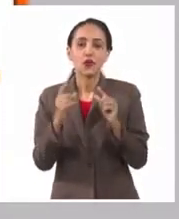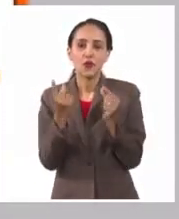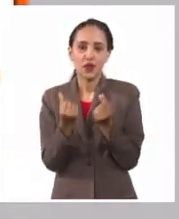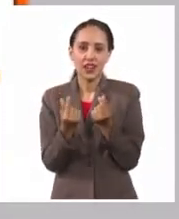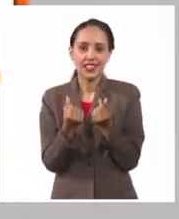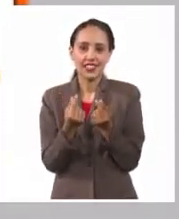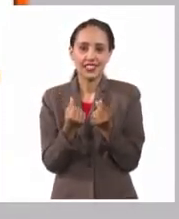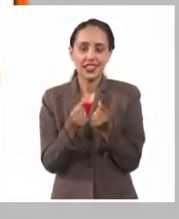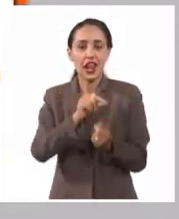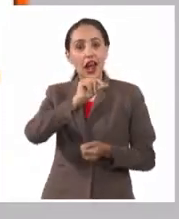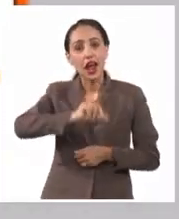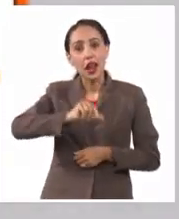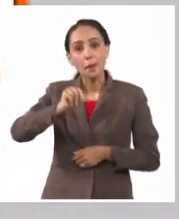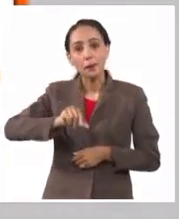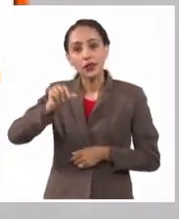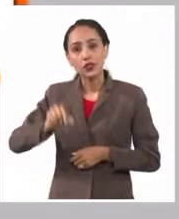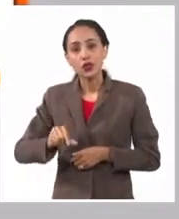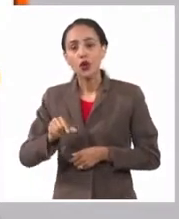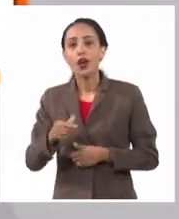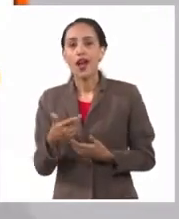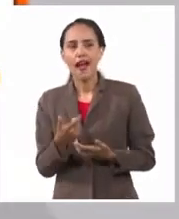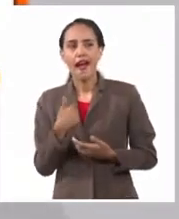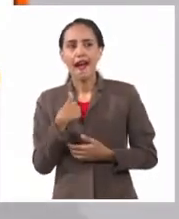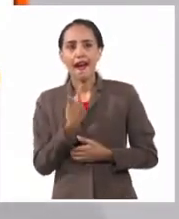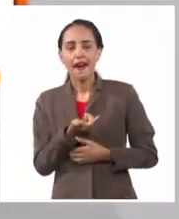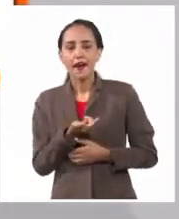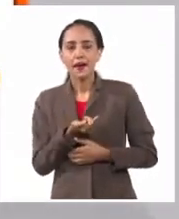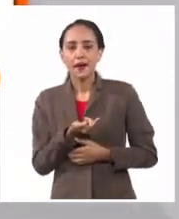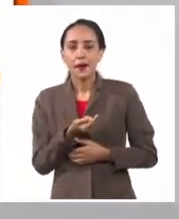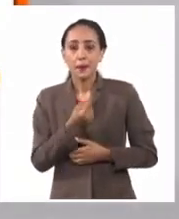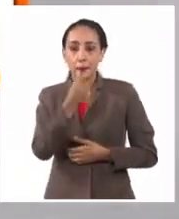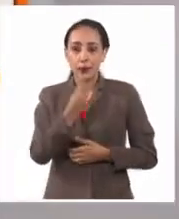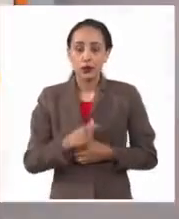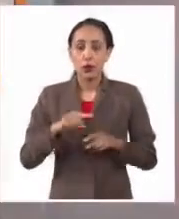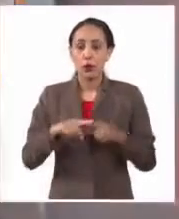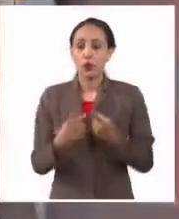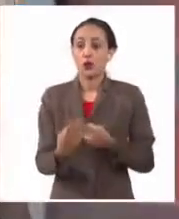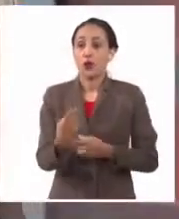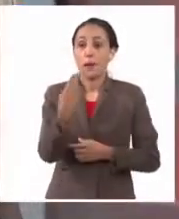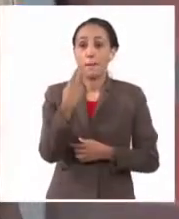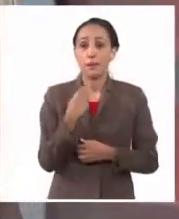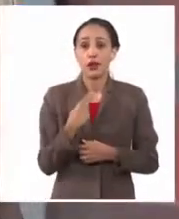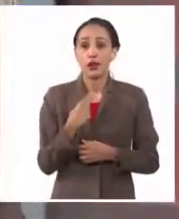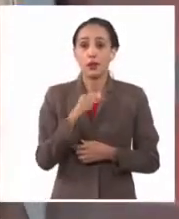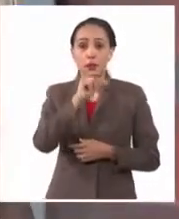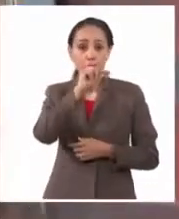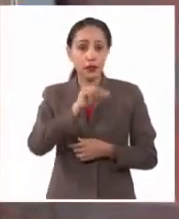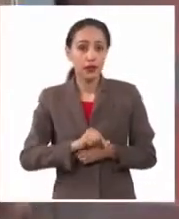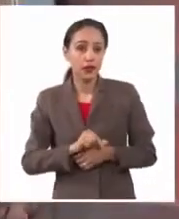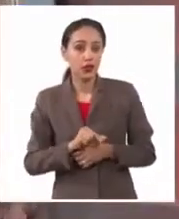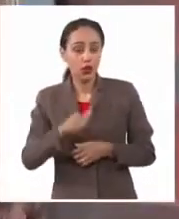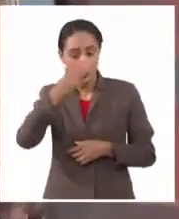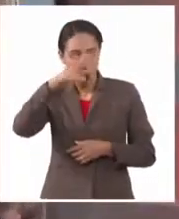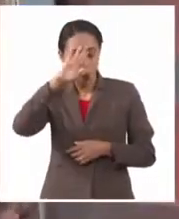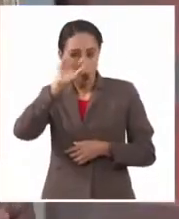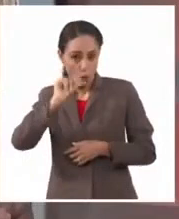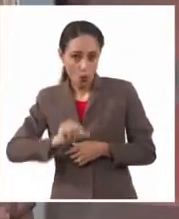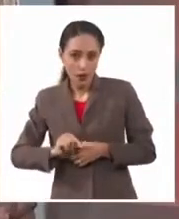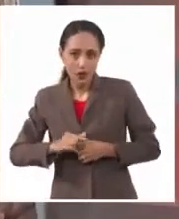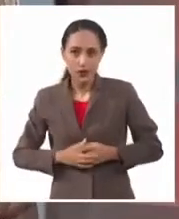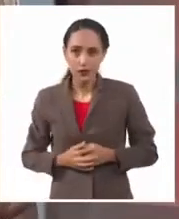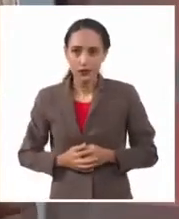a las personas que se benefician, y digo personas porque estos son envíos para personas naturales. Para